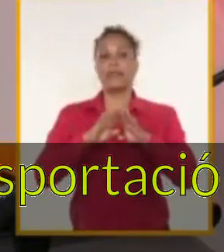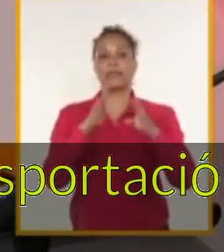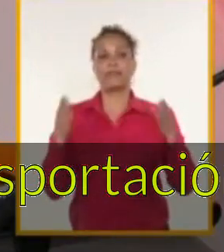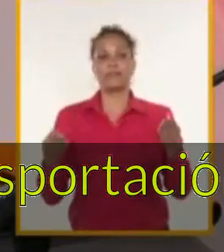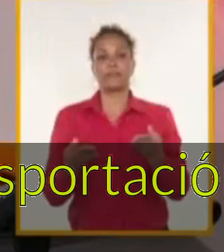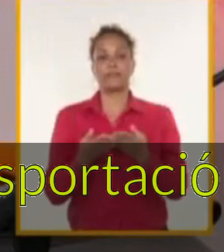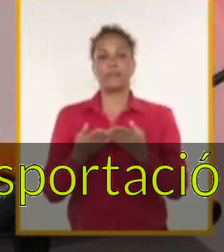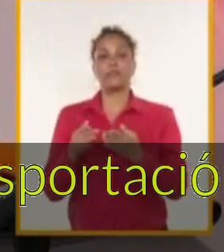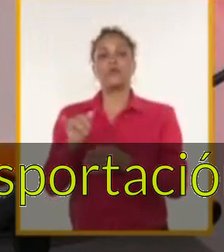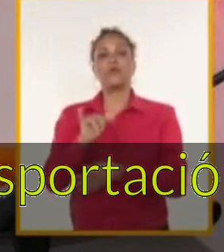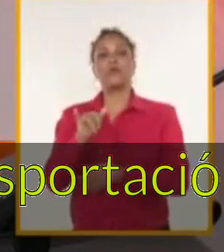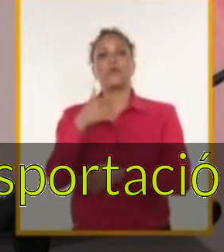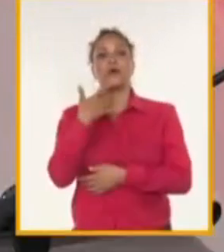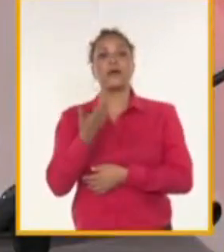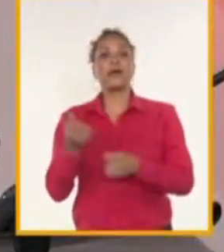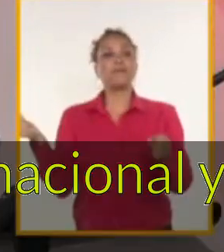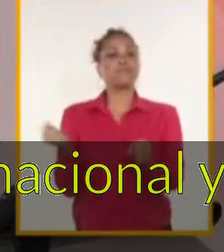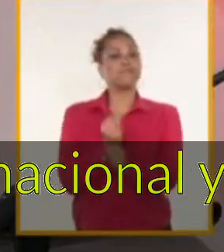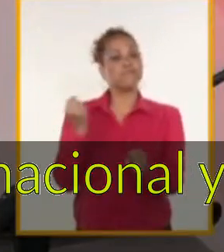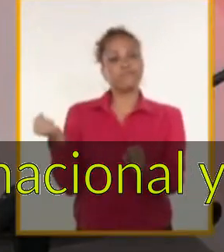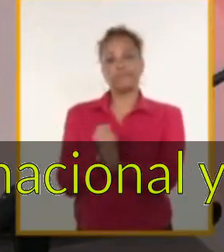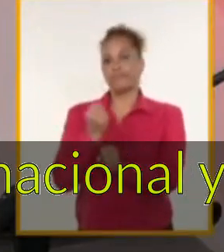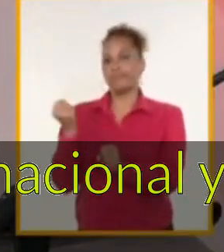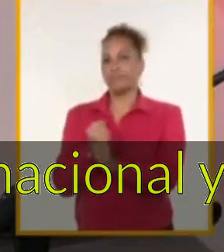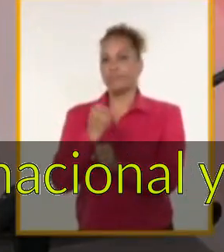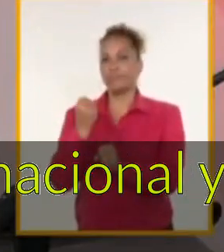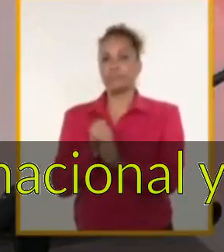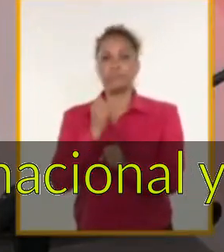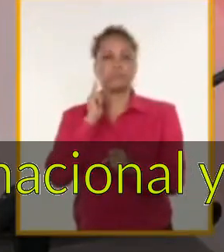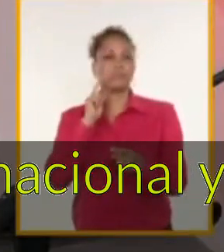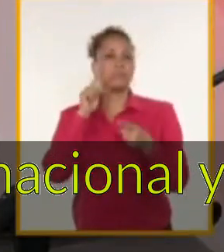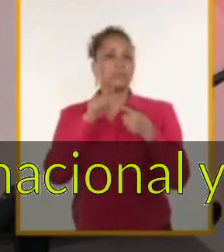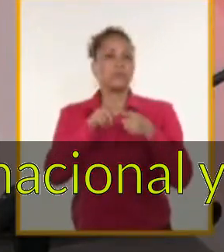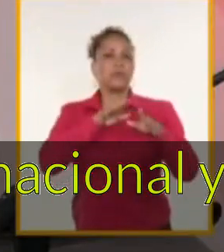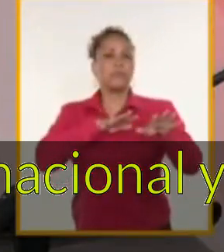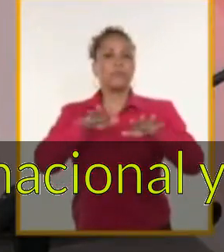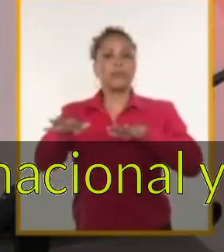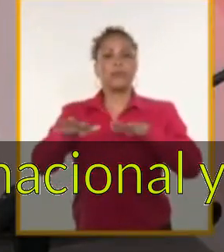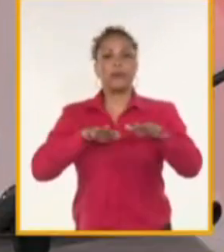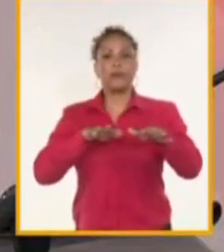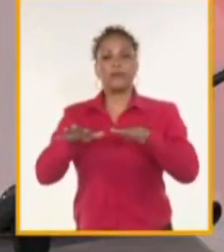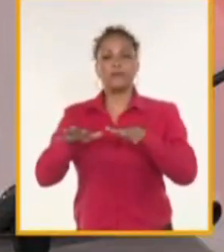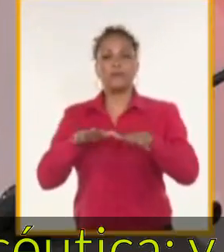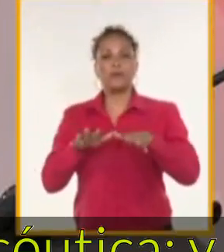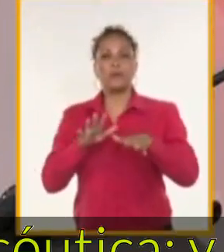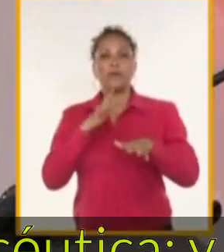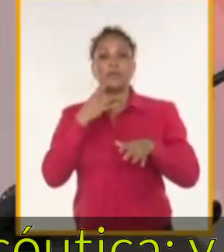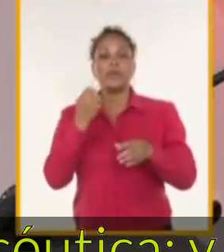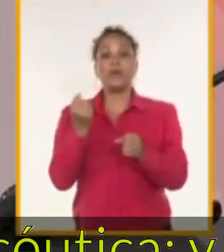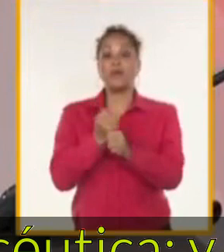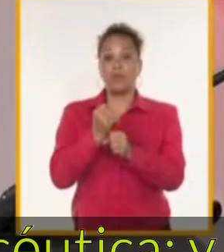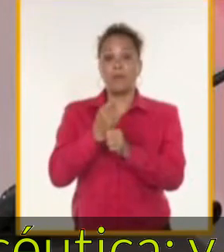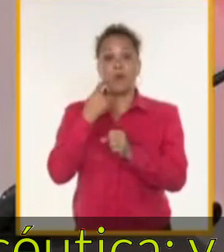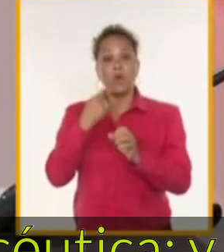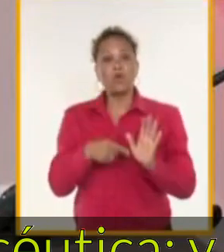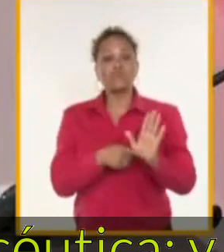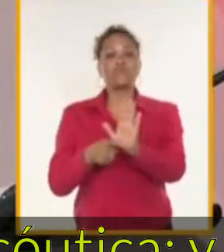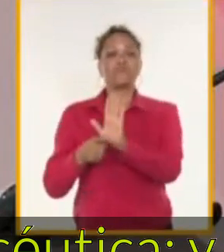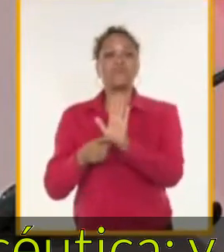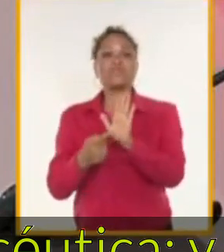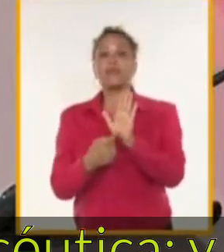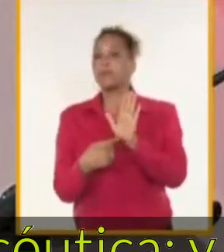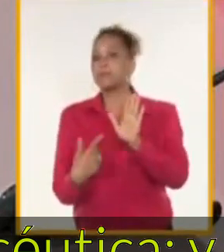de todo el trabajo en preparación de una infraestructura que hoy sin duda muestra los avances